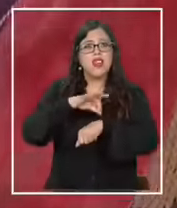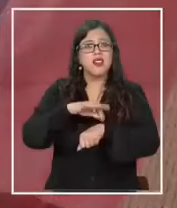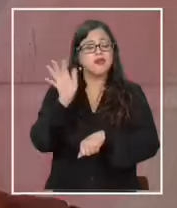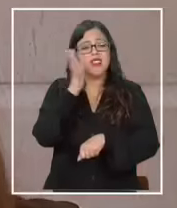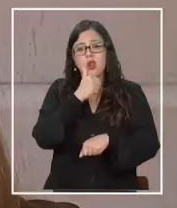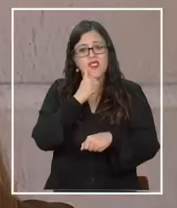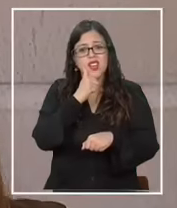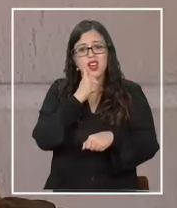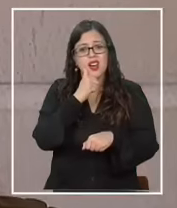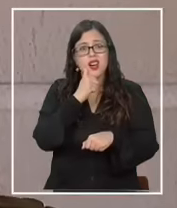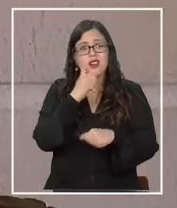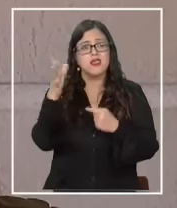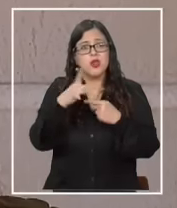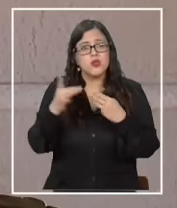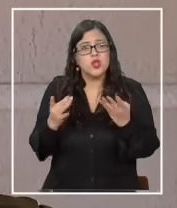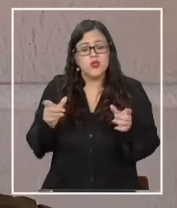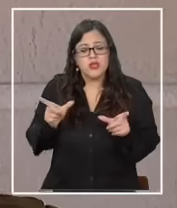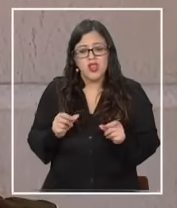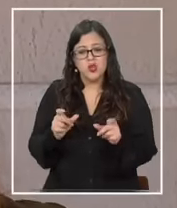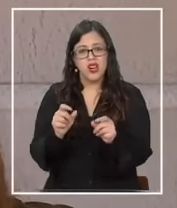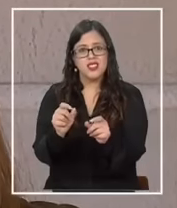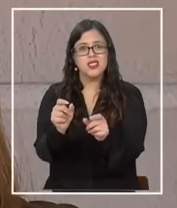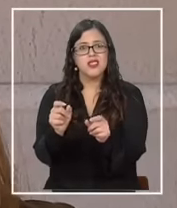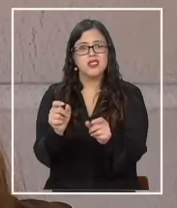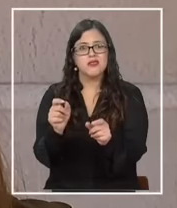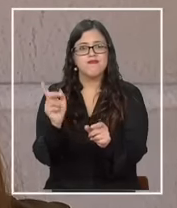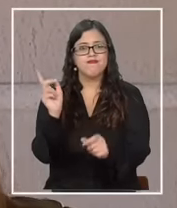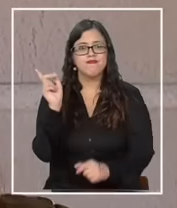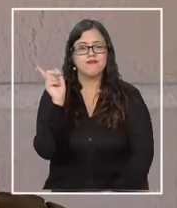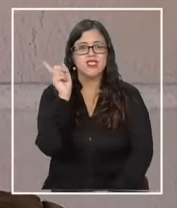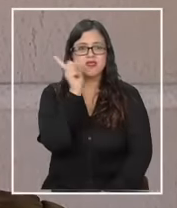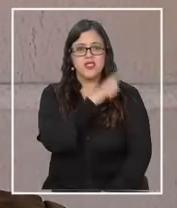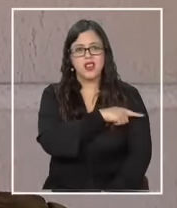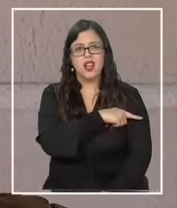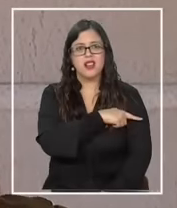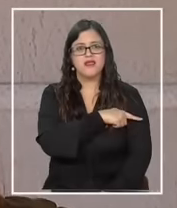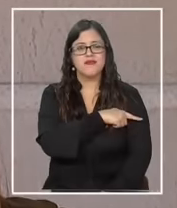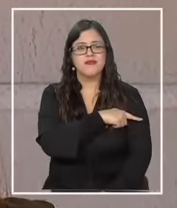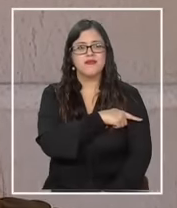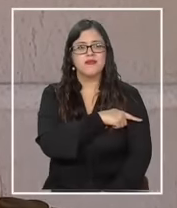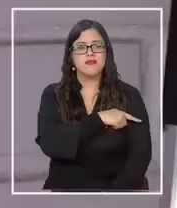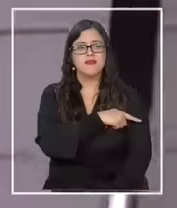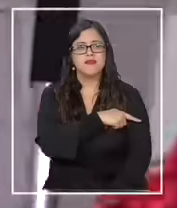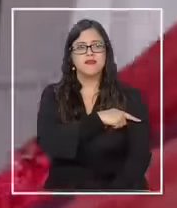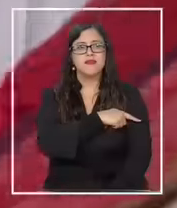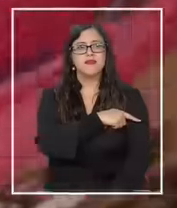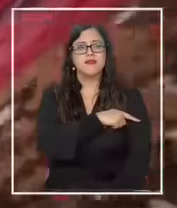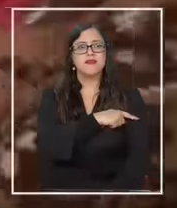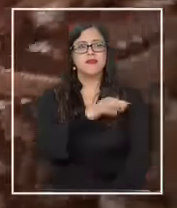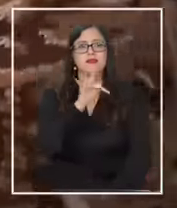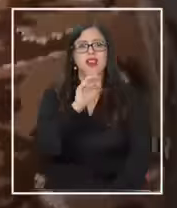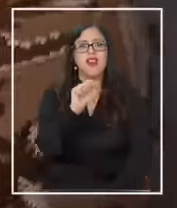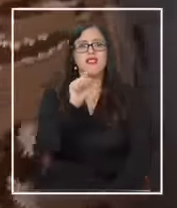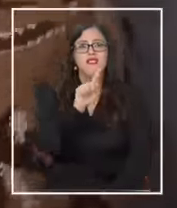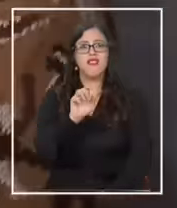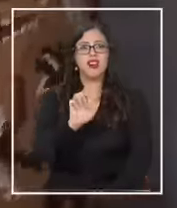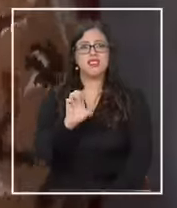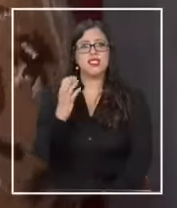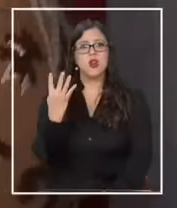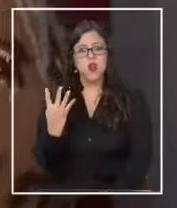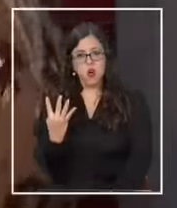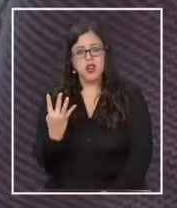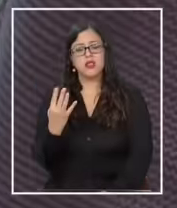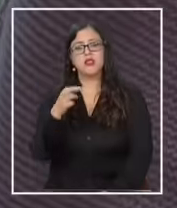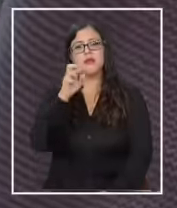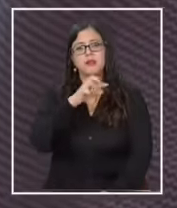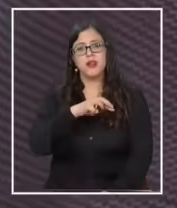había opción que es un cáncer terminal que ya está hace cuatro padres que ante este desalentador